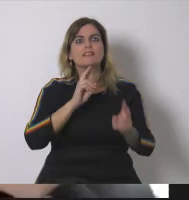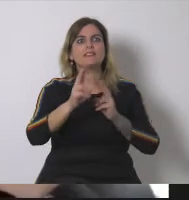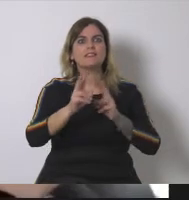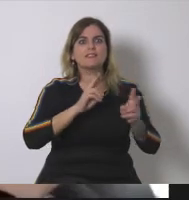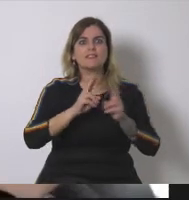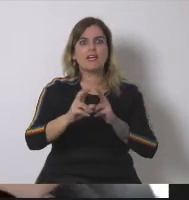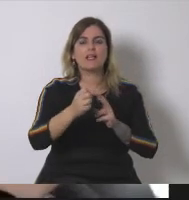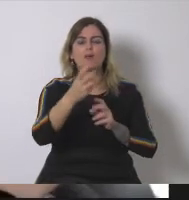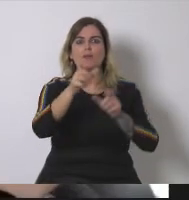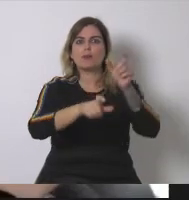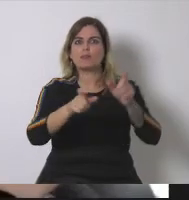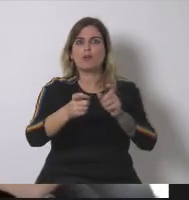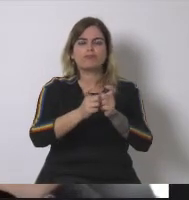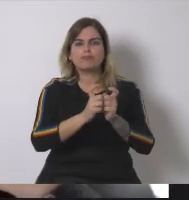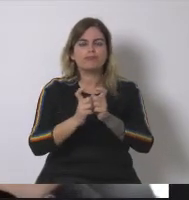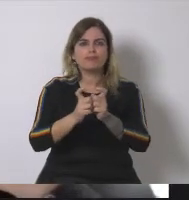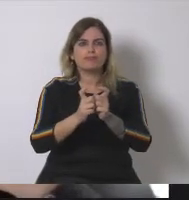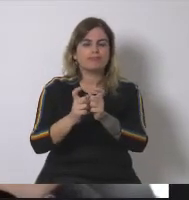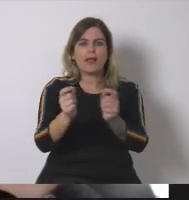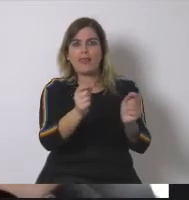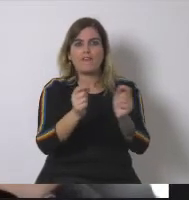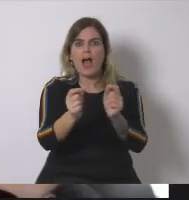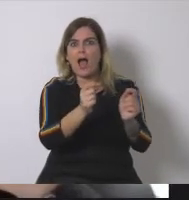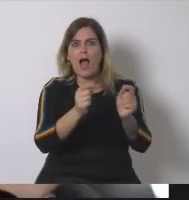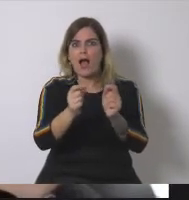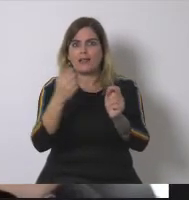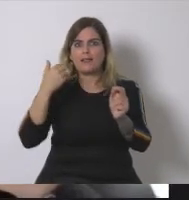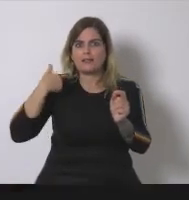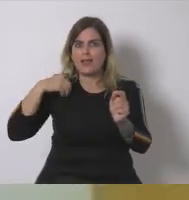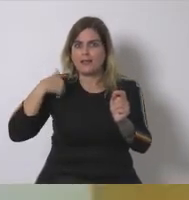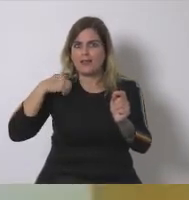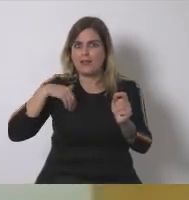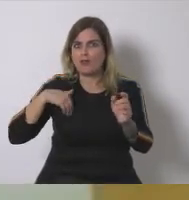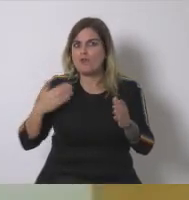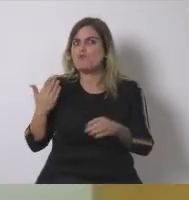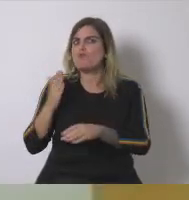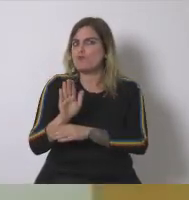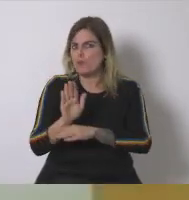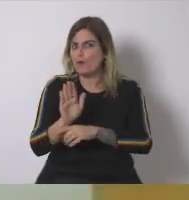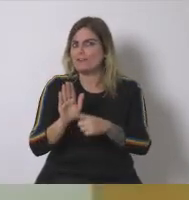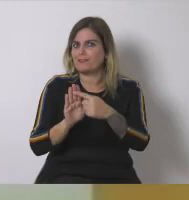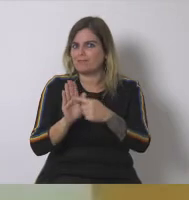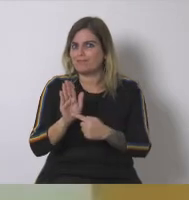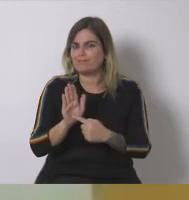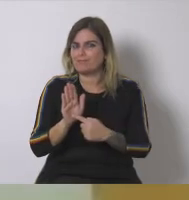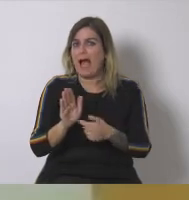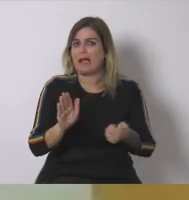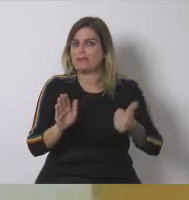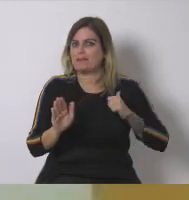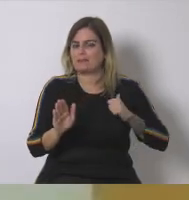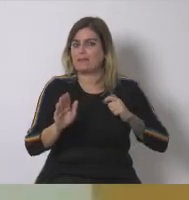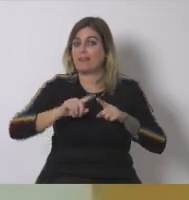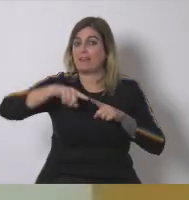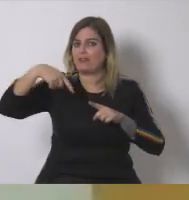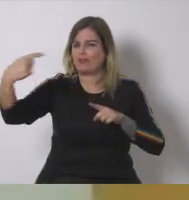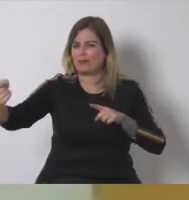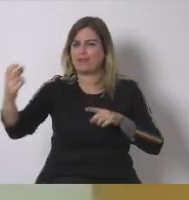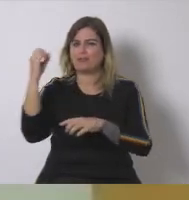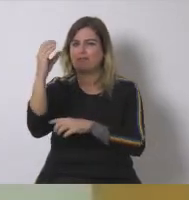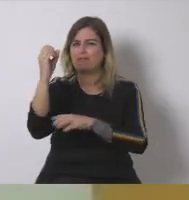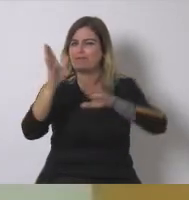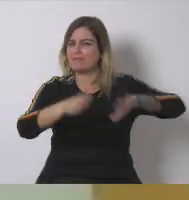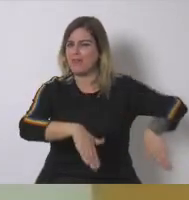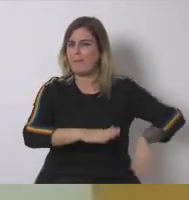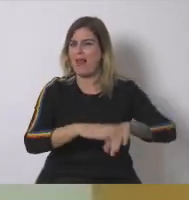veo que en el chat se está abriendo debate os invito al turno de debate que después para abrir el turno de palabra